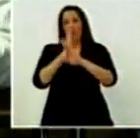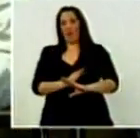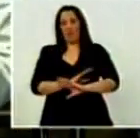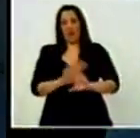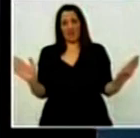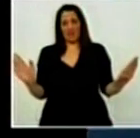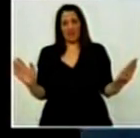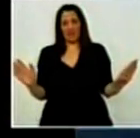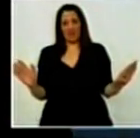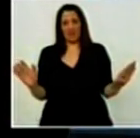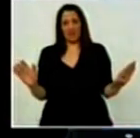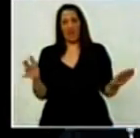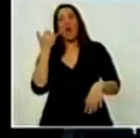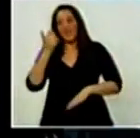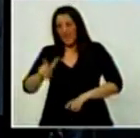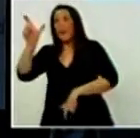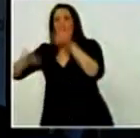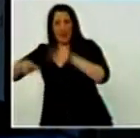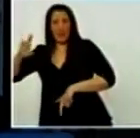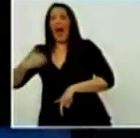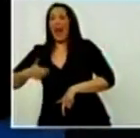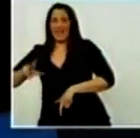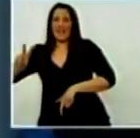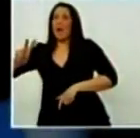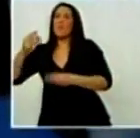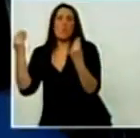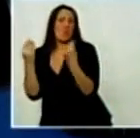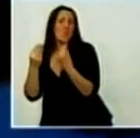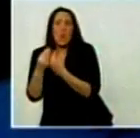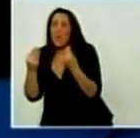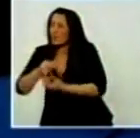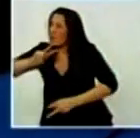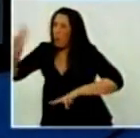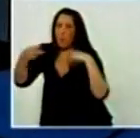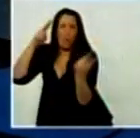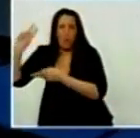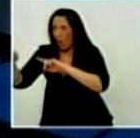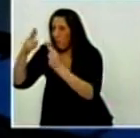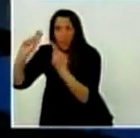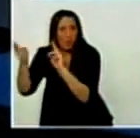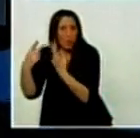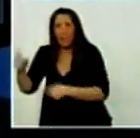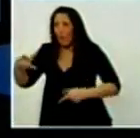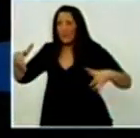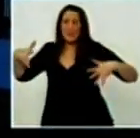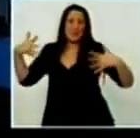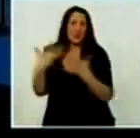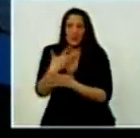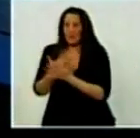Demasiados argentinos perdieron la vida, demasiados argentinos se sacrificaron